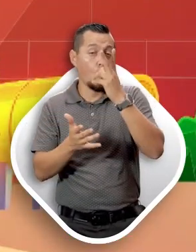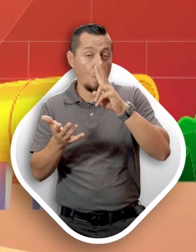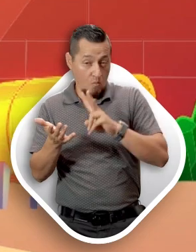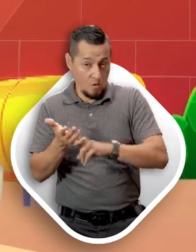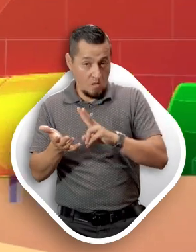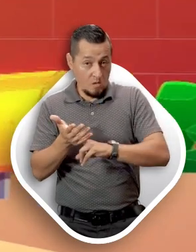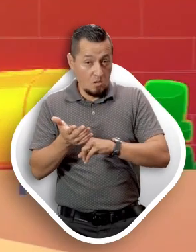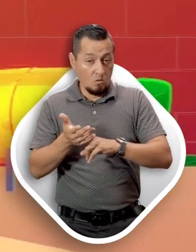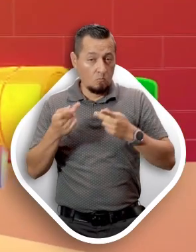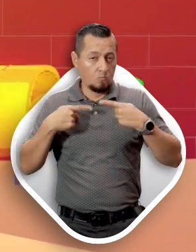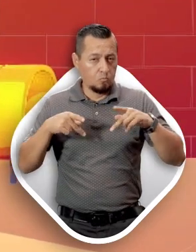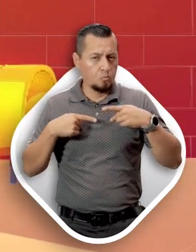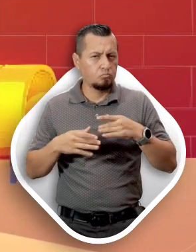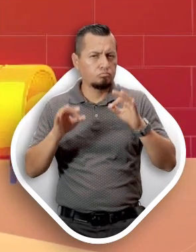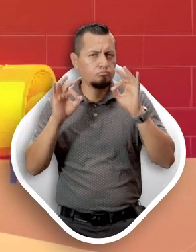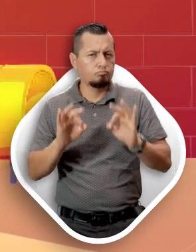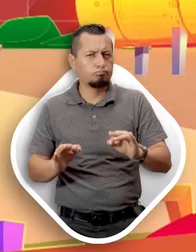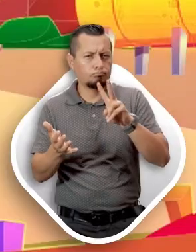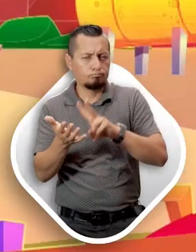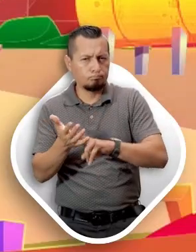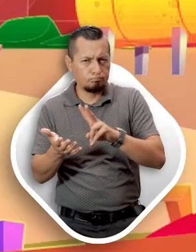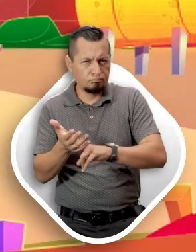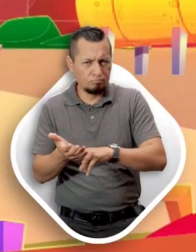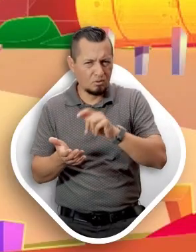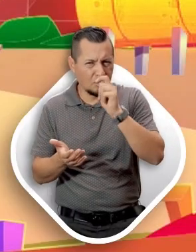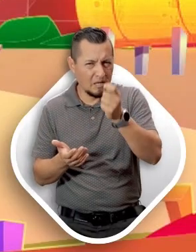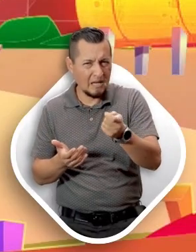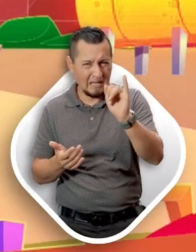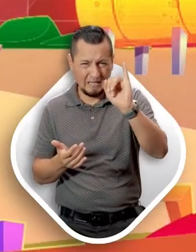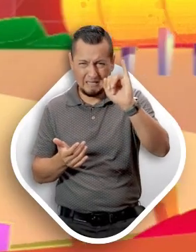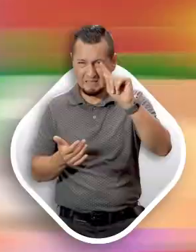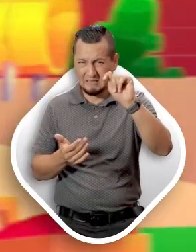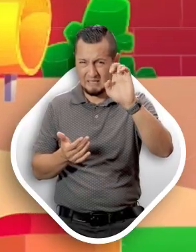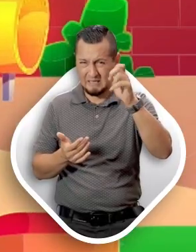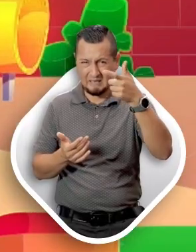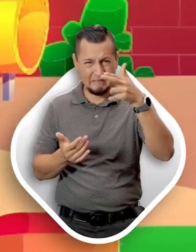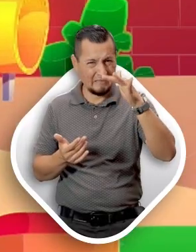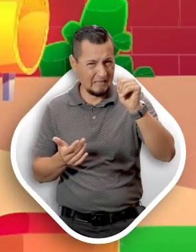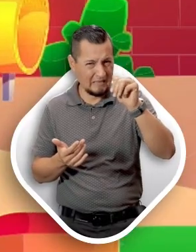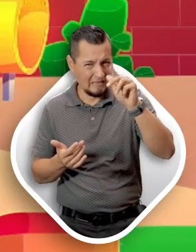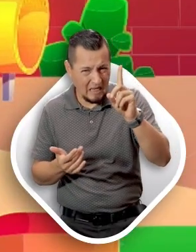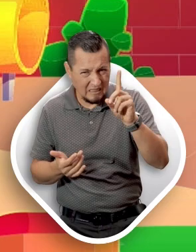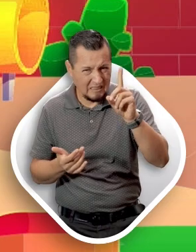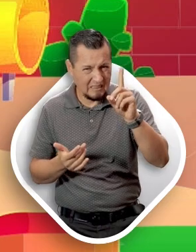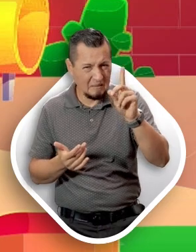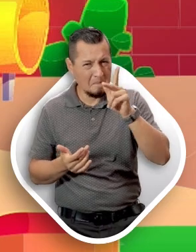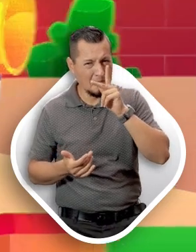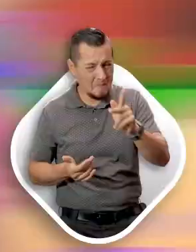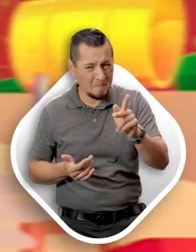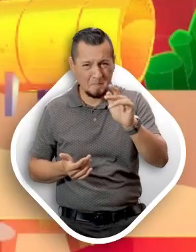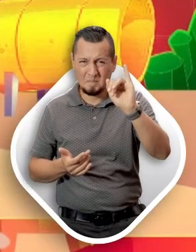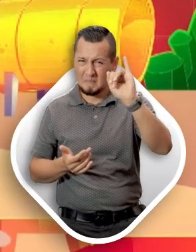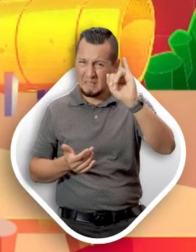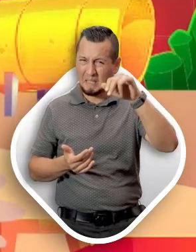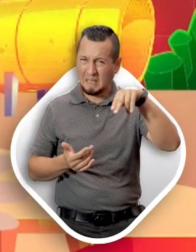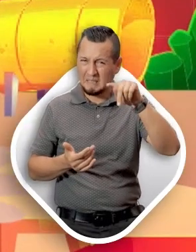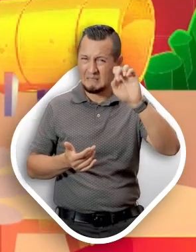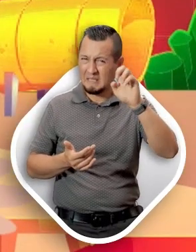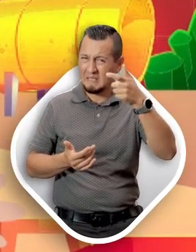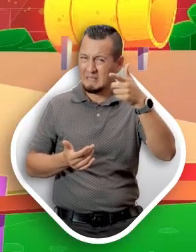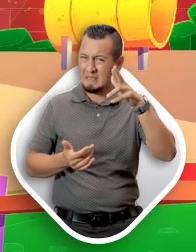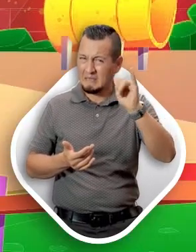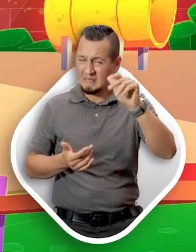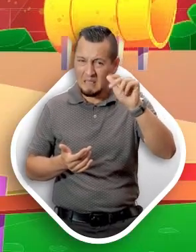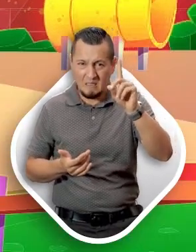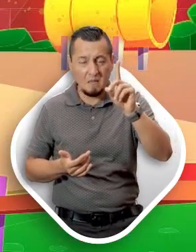valor. El valor de la integridad. ¿Integr-qué? Nunca había escuchado esa palabra. ¿Qué es eso?